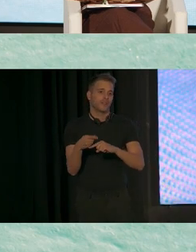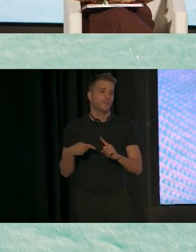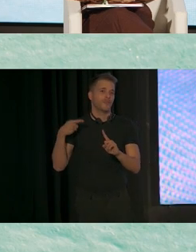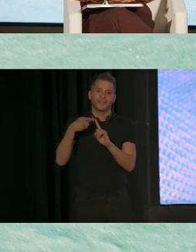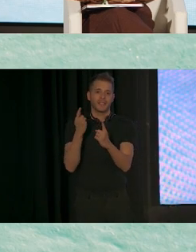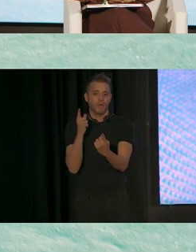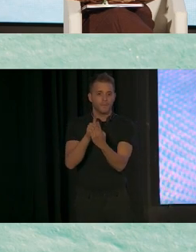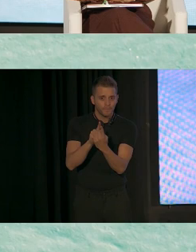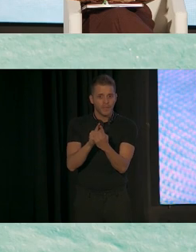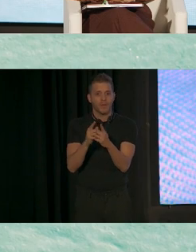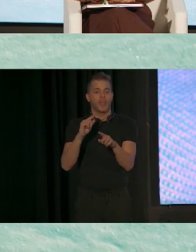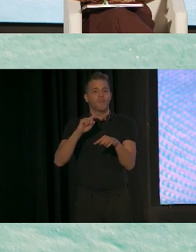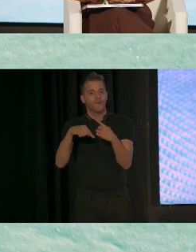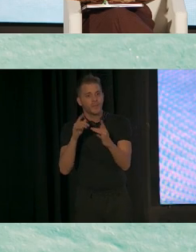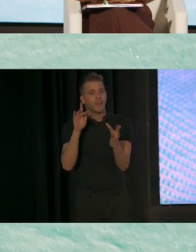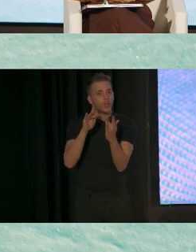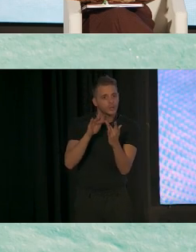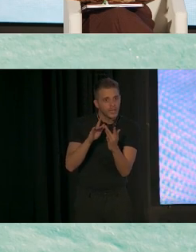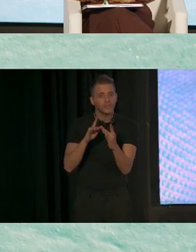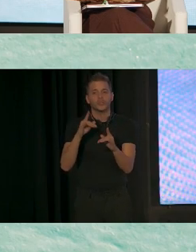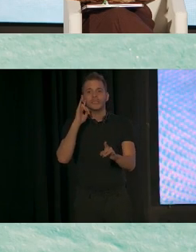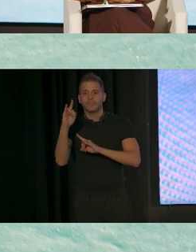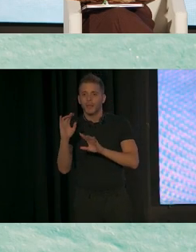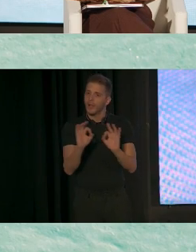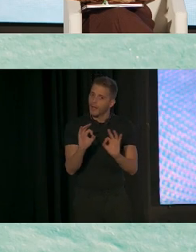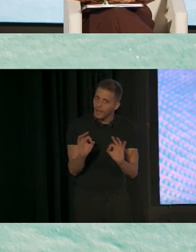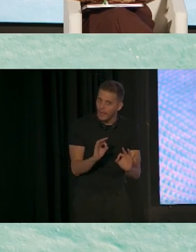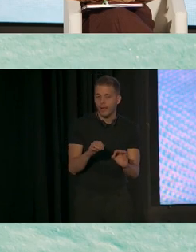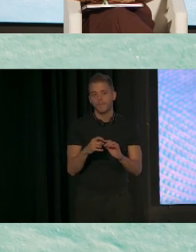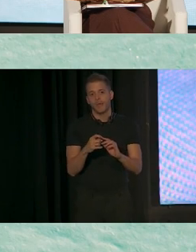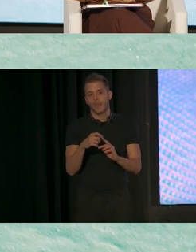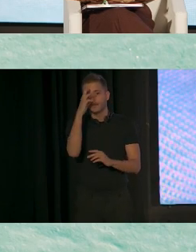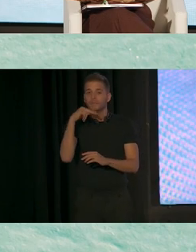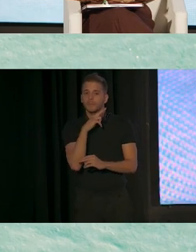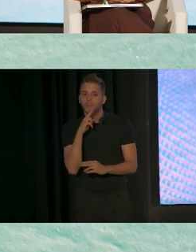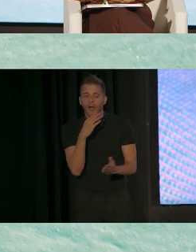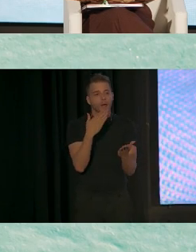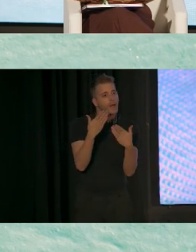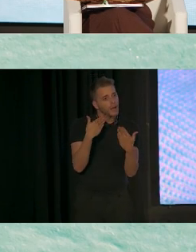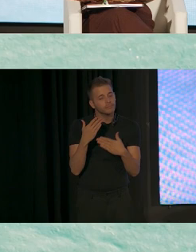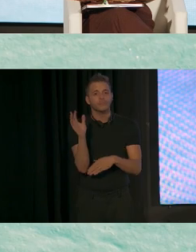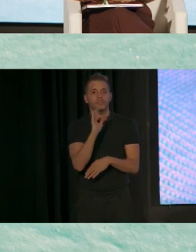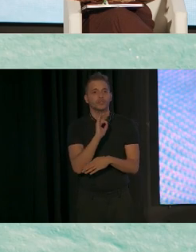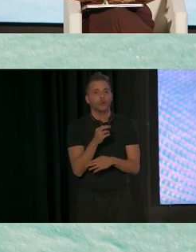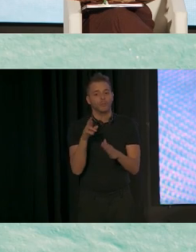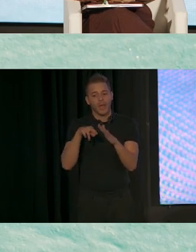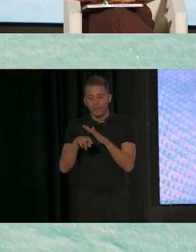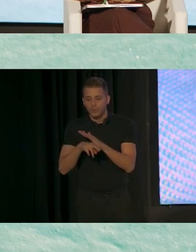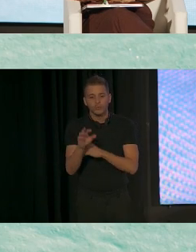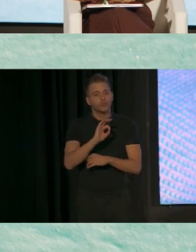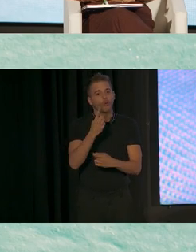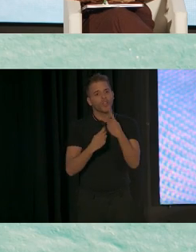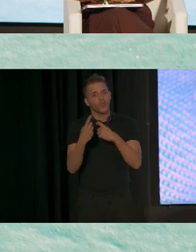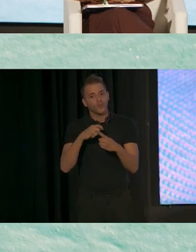para preparar para la llamada, para hablar con los padres y también para mandar cualquier recursos o informaciones que necesiten la